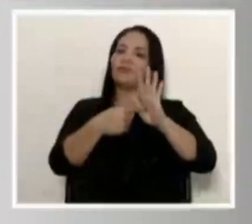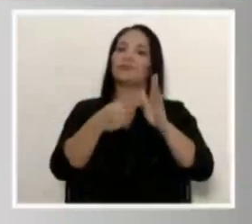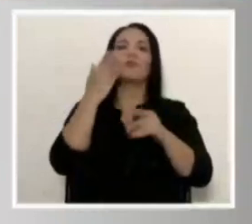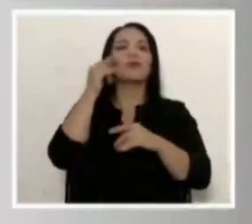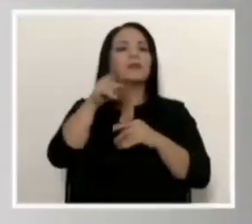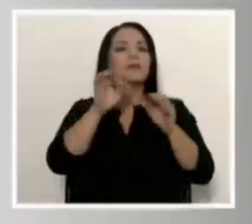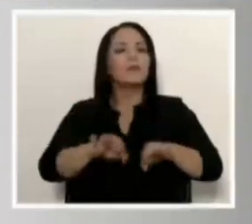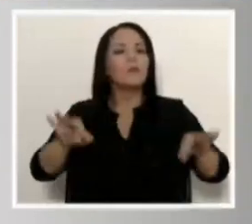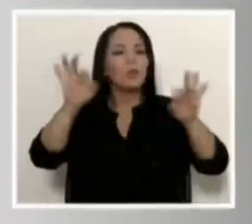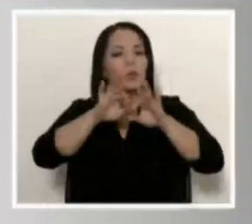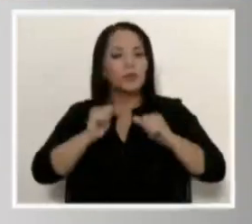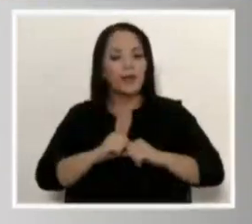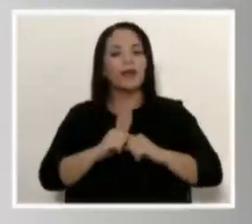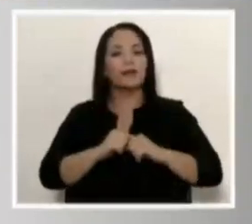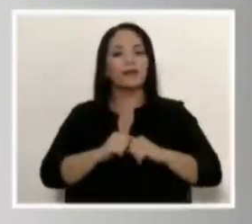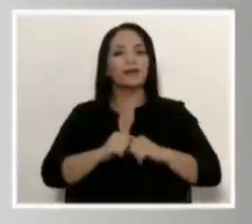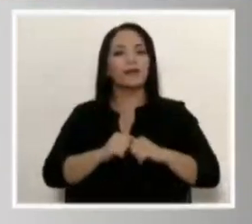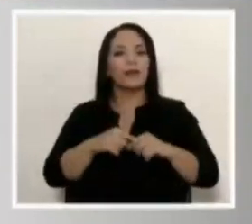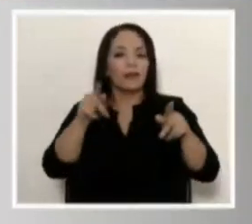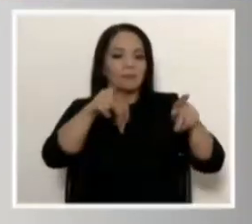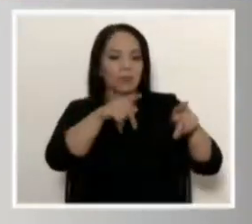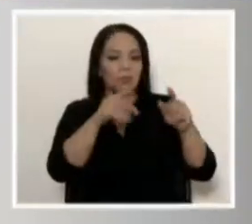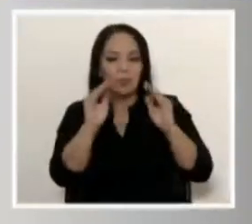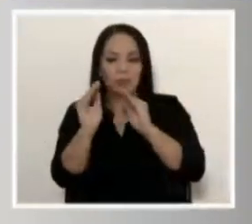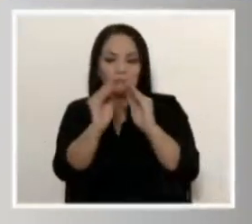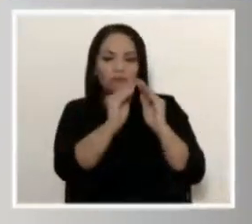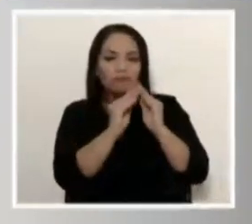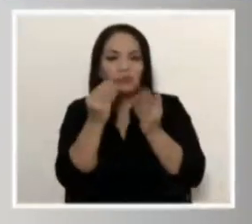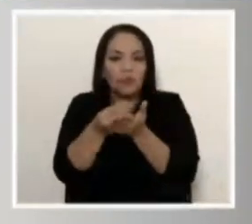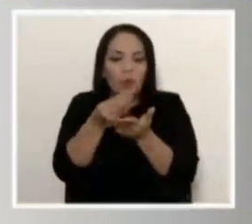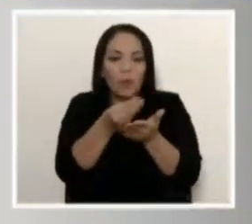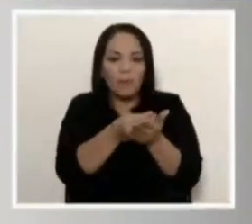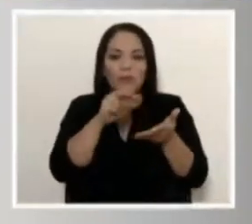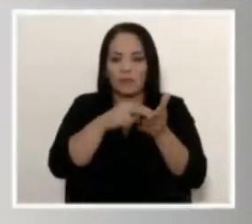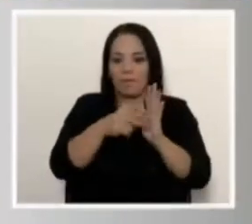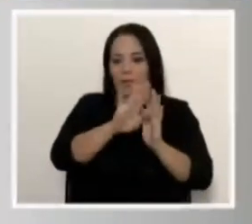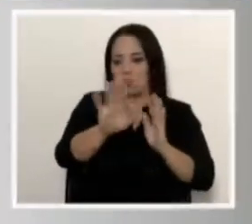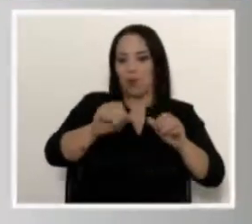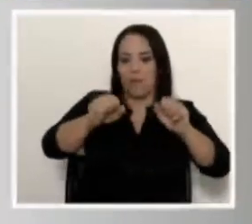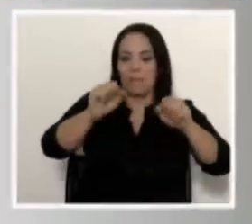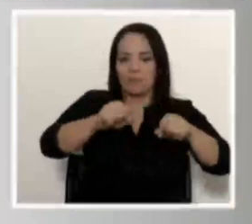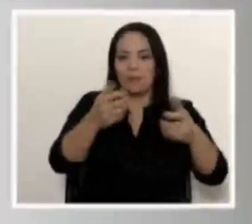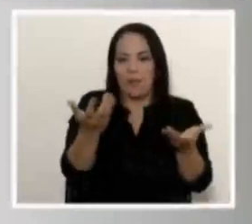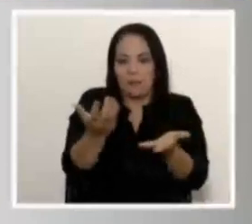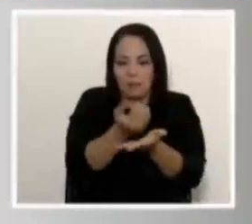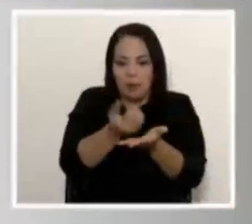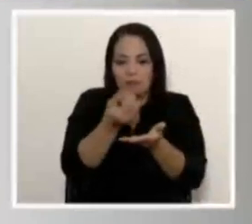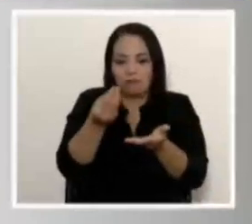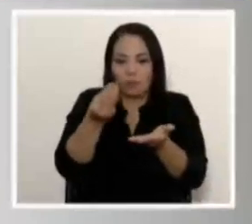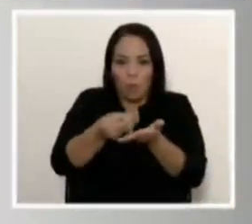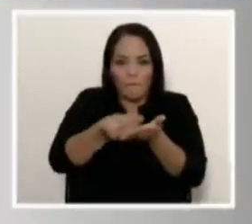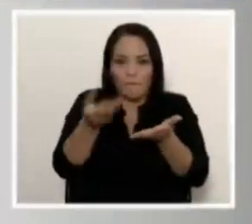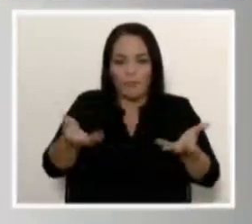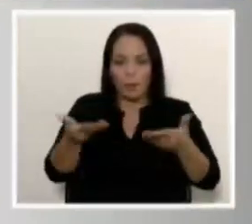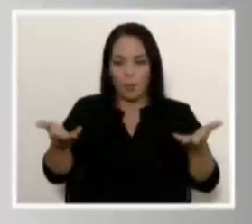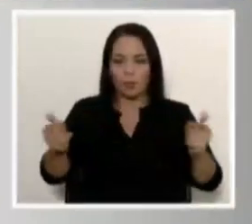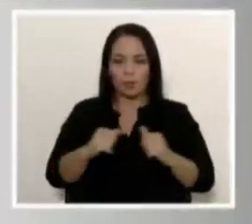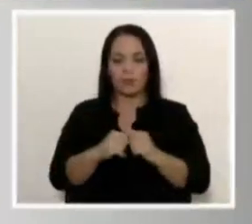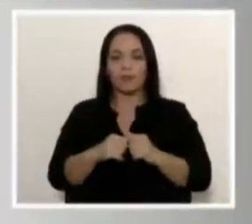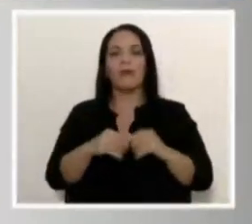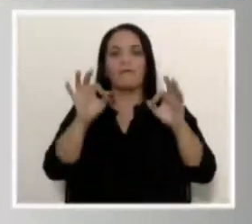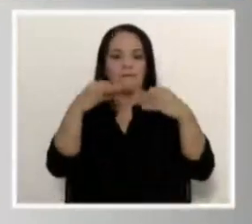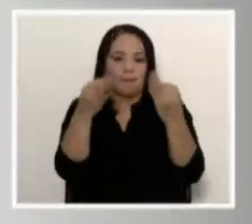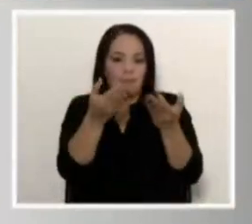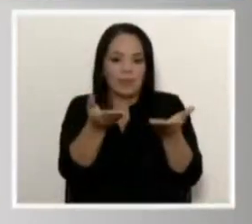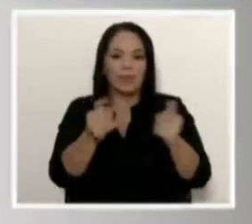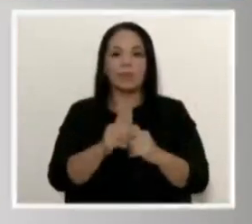esto es muy importante, el consumo de los hogares es la capacidad y el poder adquisitivo que tienen las familias. Ya lo